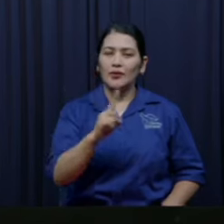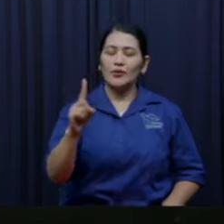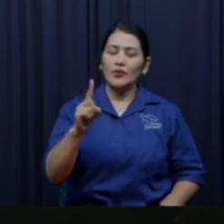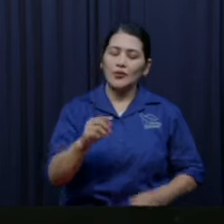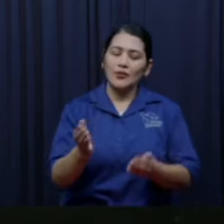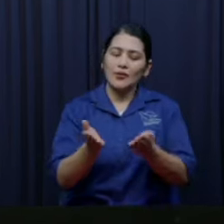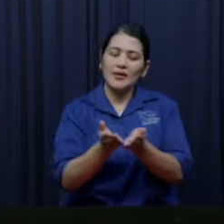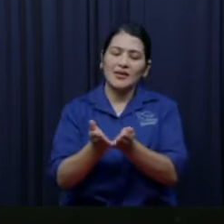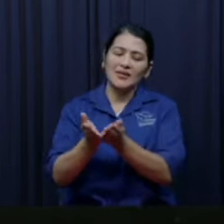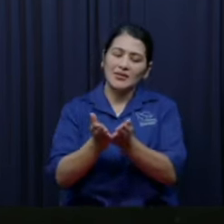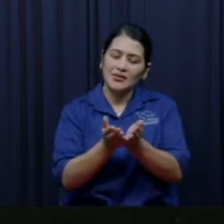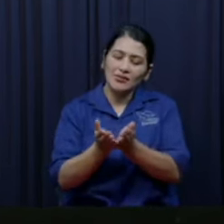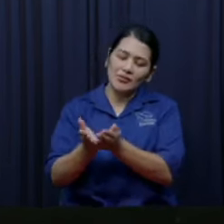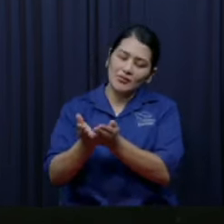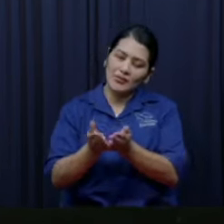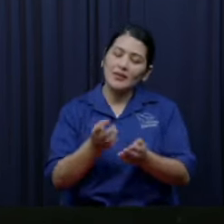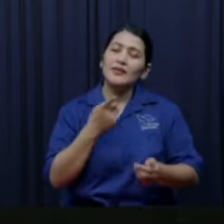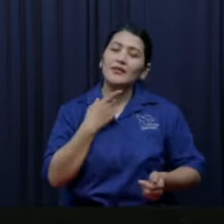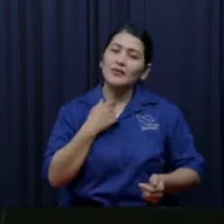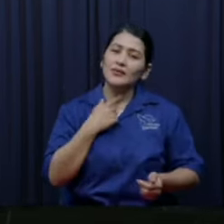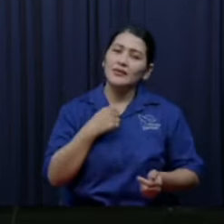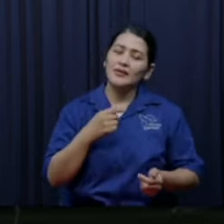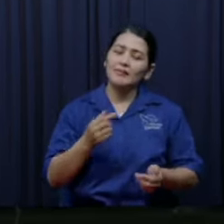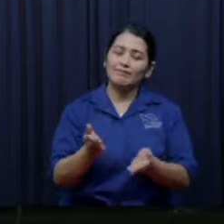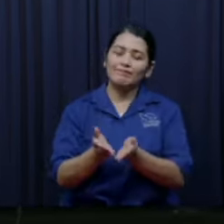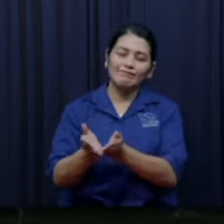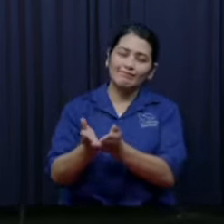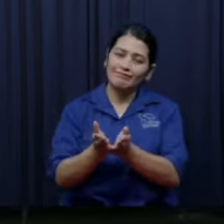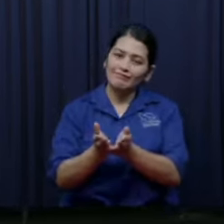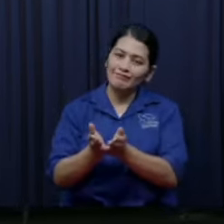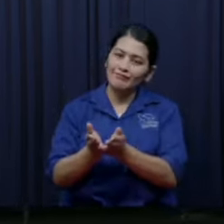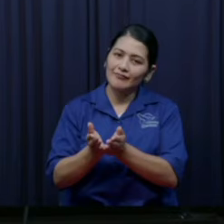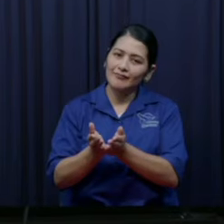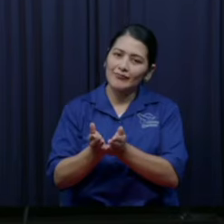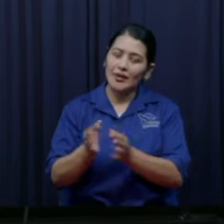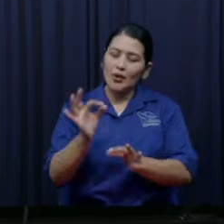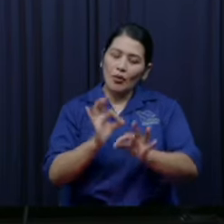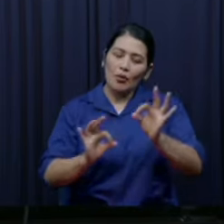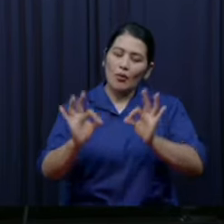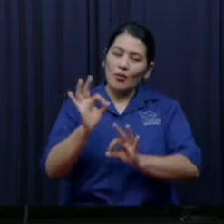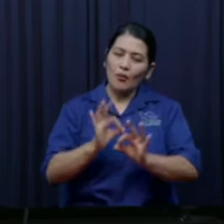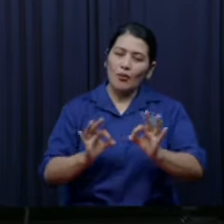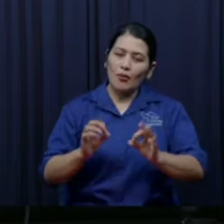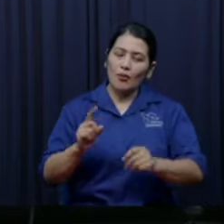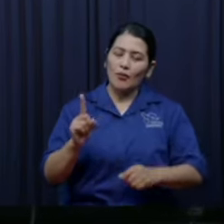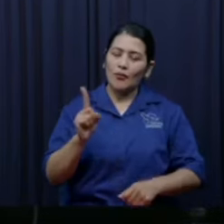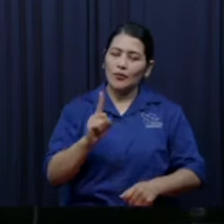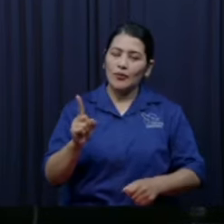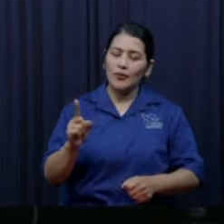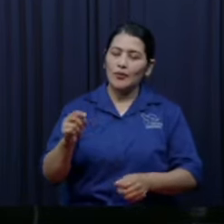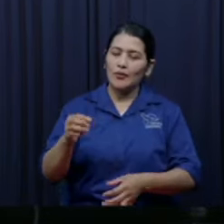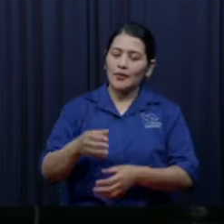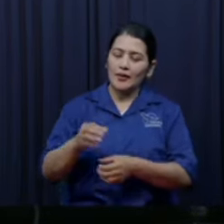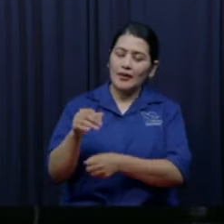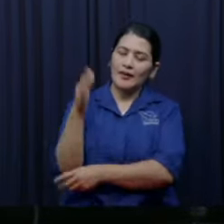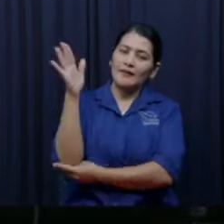no disipes porque el que conmigo no recoge dijo el señor desparrama tienes un tesoro bueno y si nos vamos